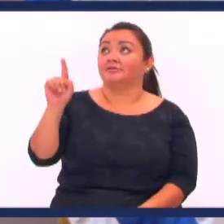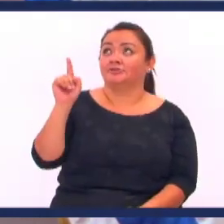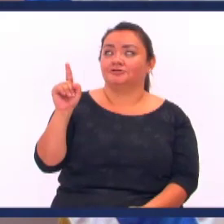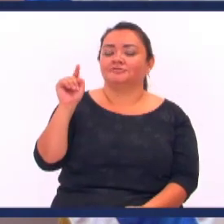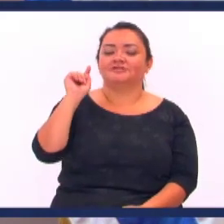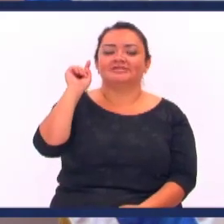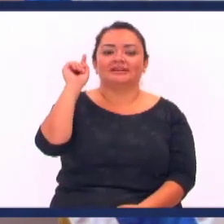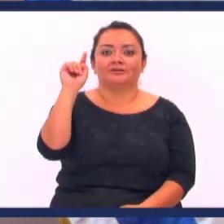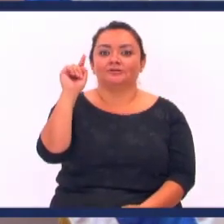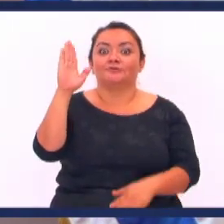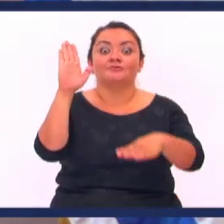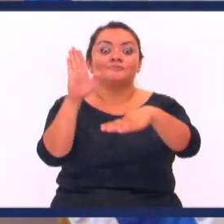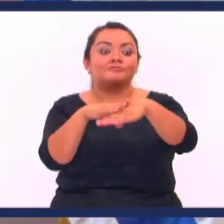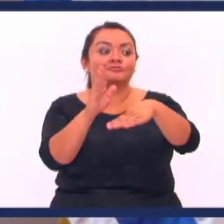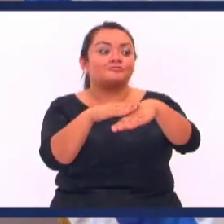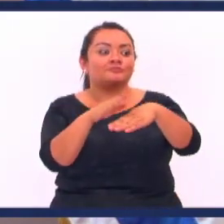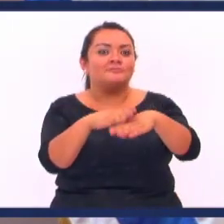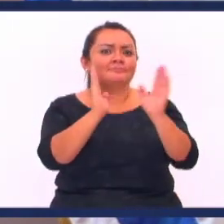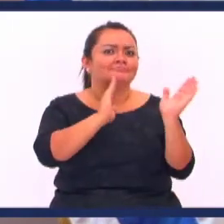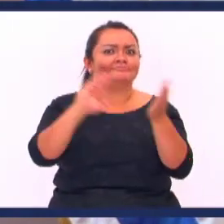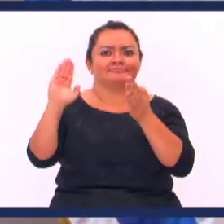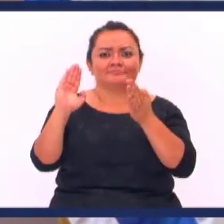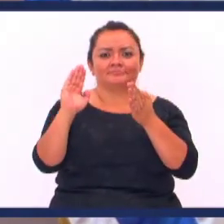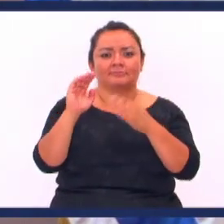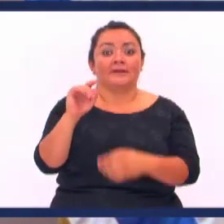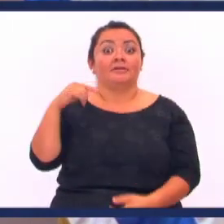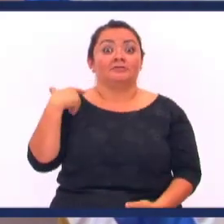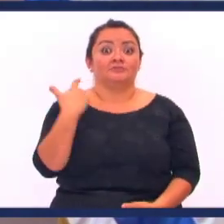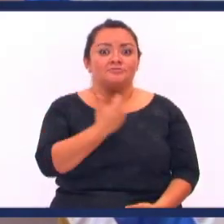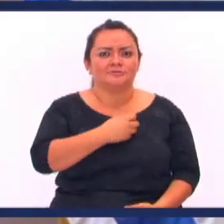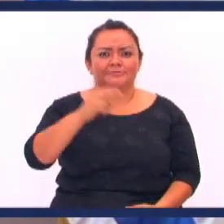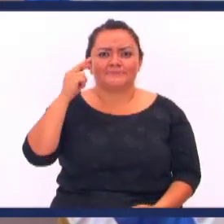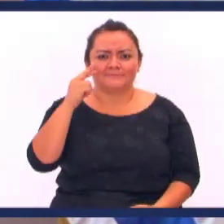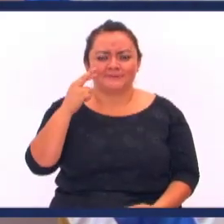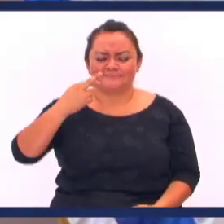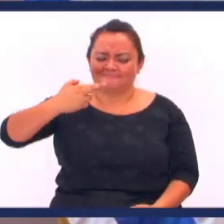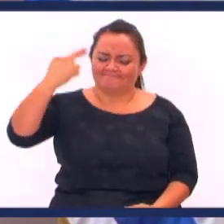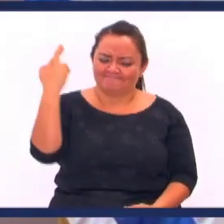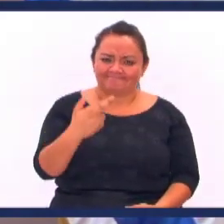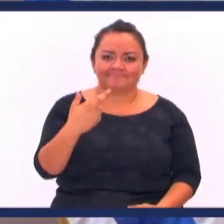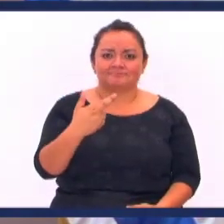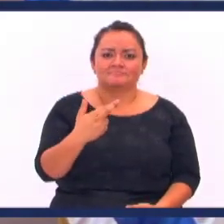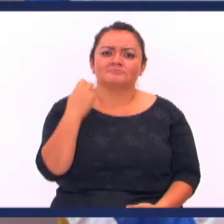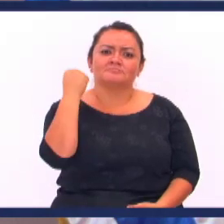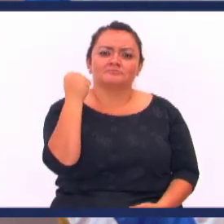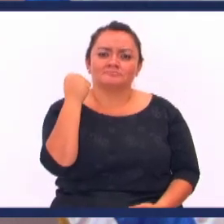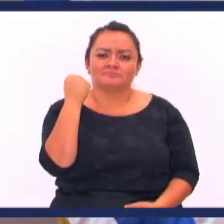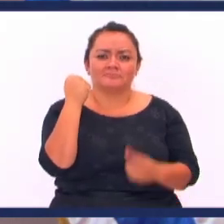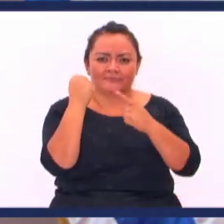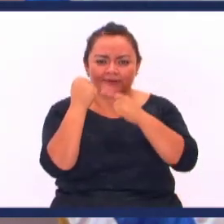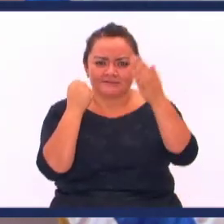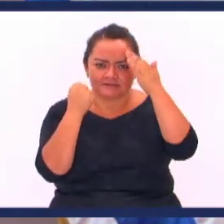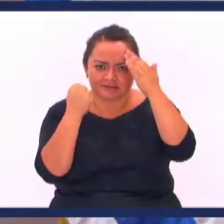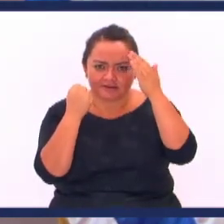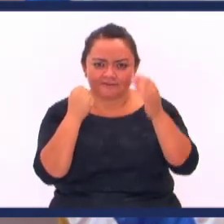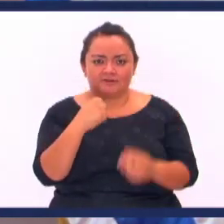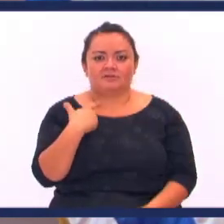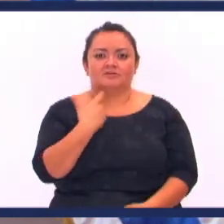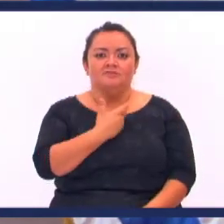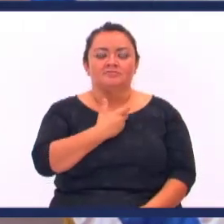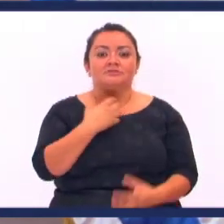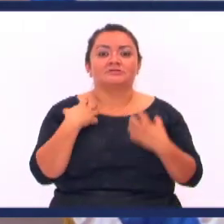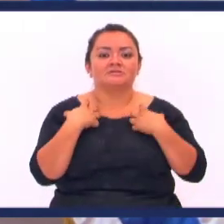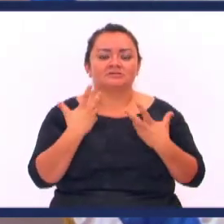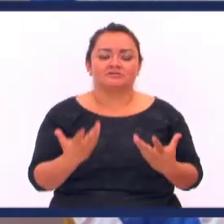Estaba haciendo un llamado de atención A que valoremos Lo que realmente es importante En este caso sabe que es Nuestra